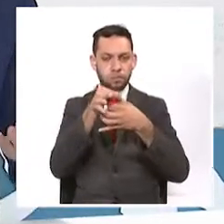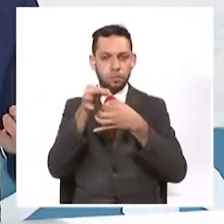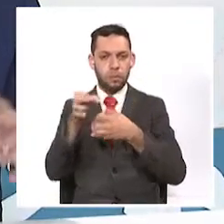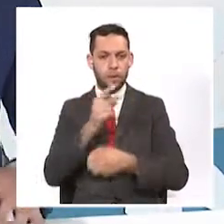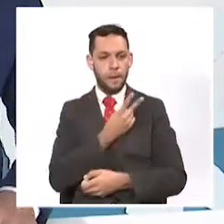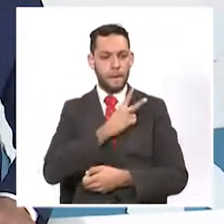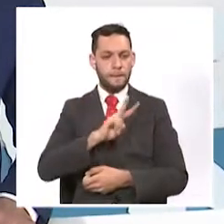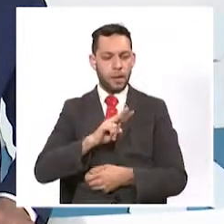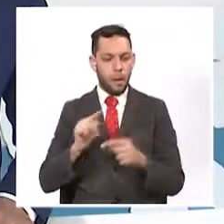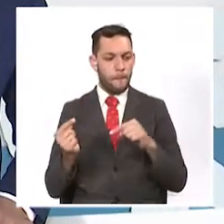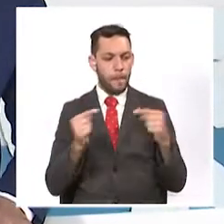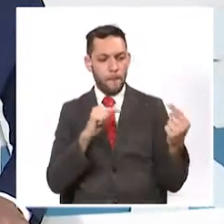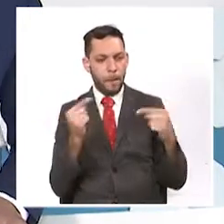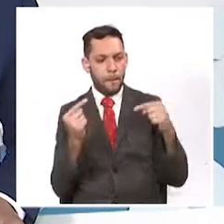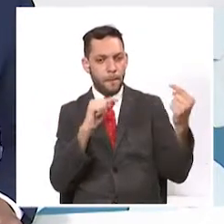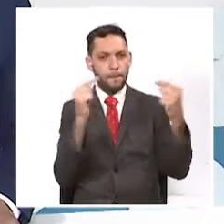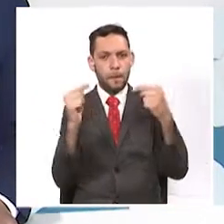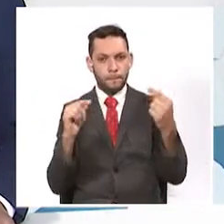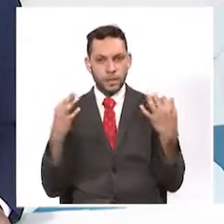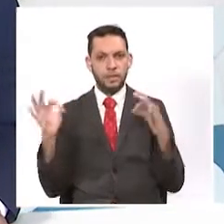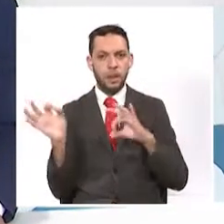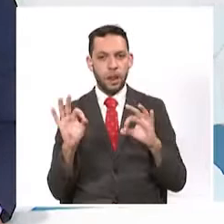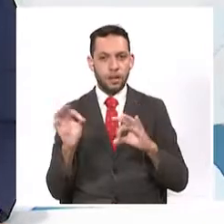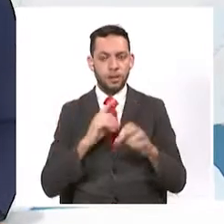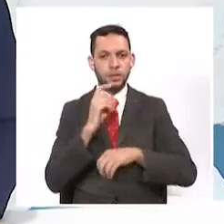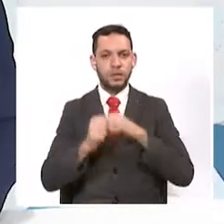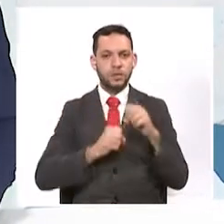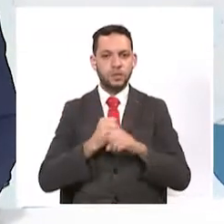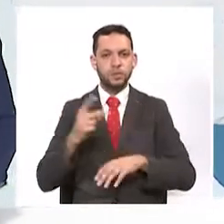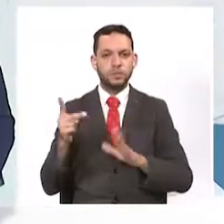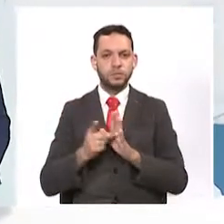manera de fogueo para prepararse de cara a los Juegos Nacionales 2023.